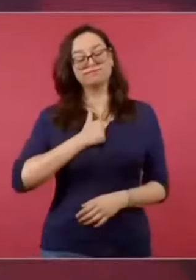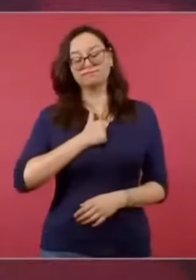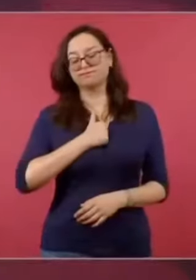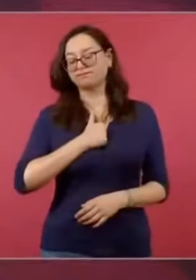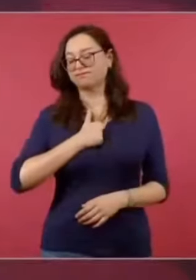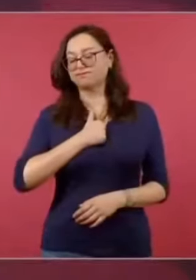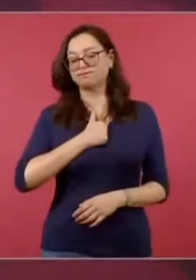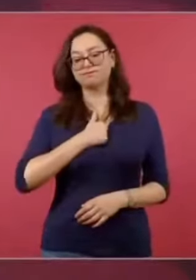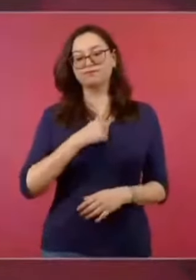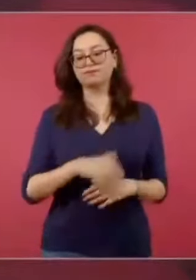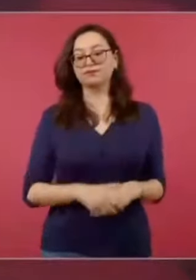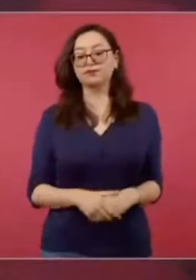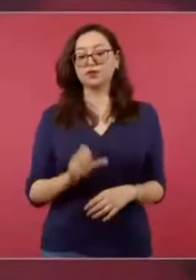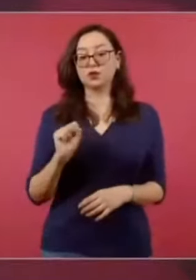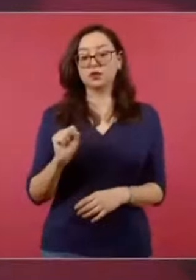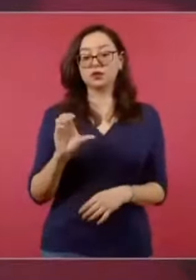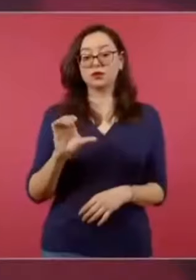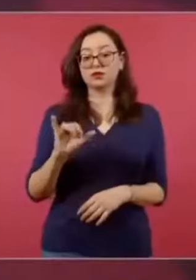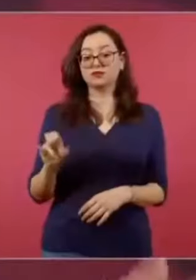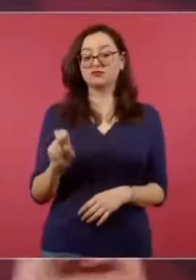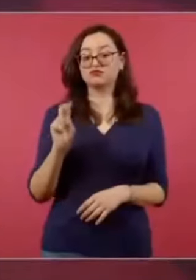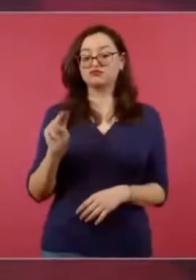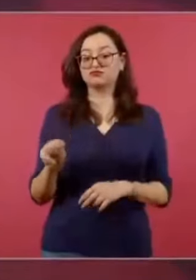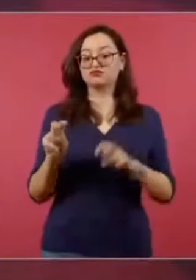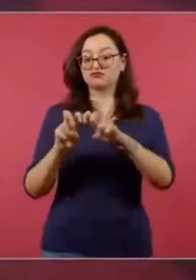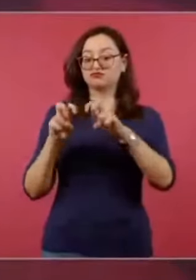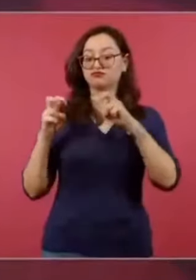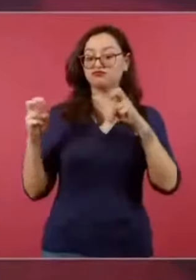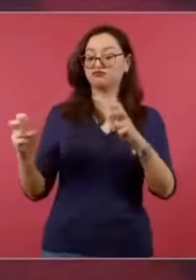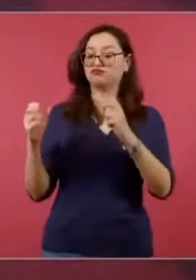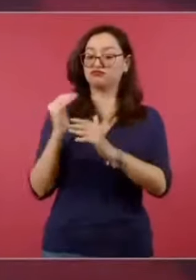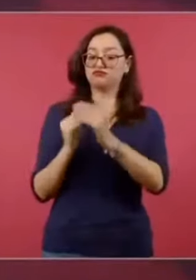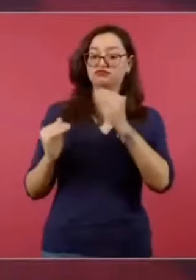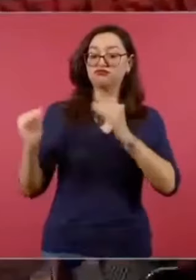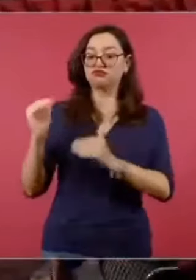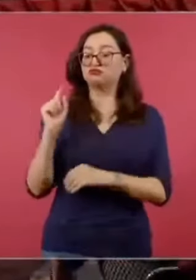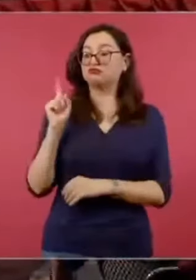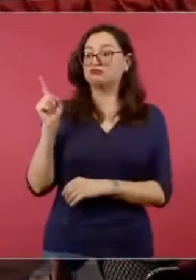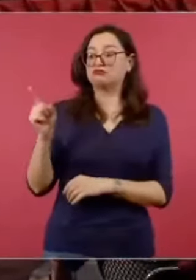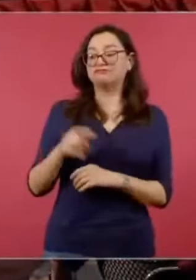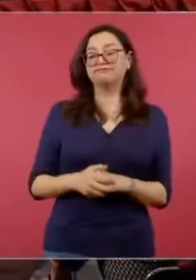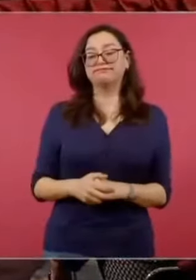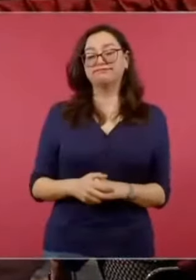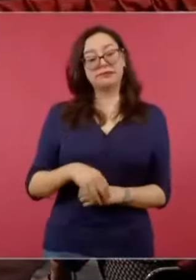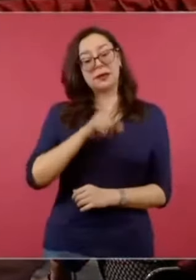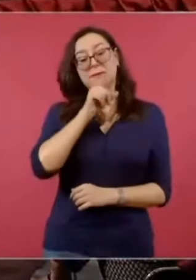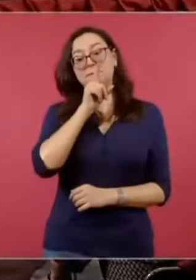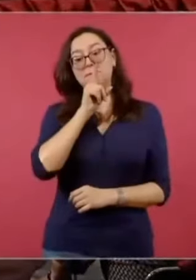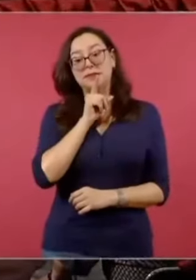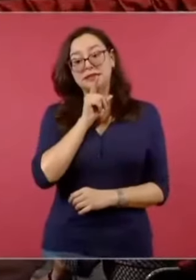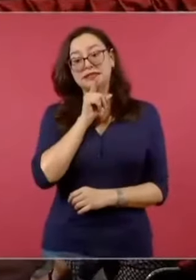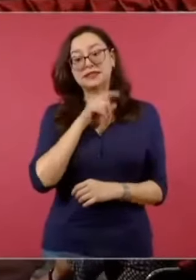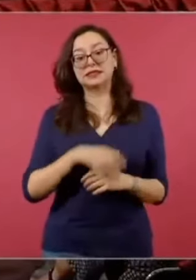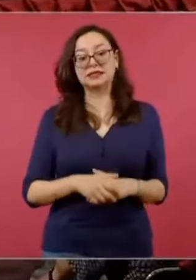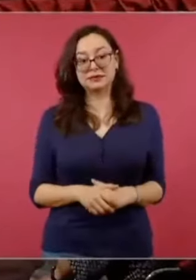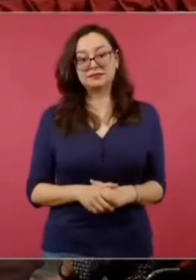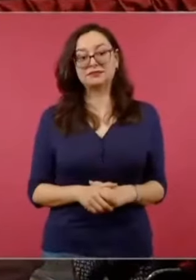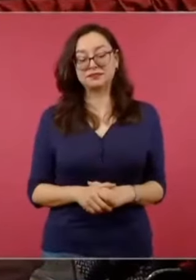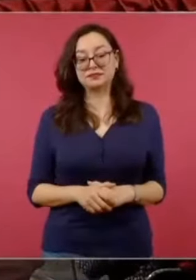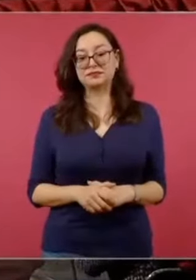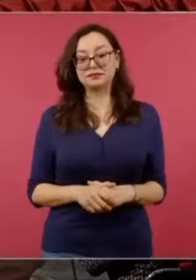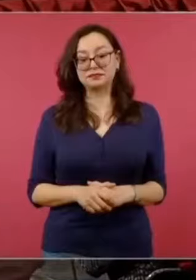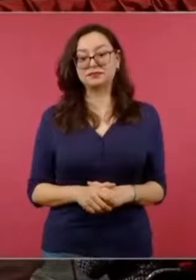desmentir a un ministro de la Corte. Porque un ministro fue al ataque contra la reforma al Poder Judicial.